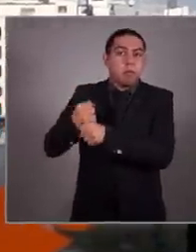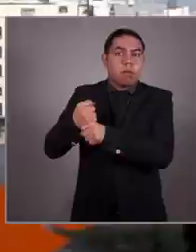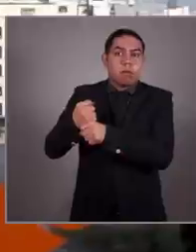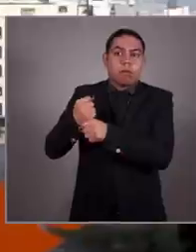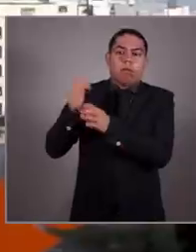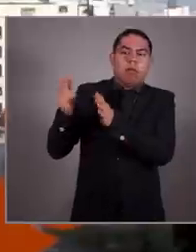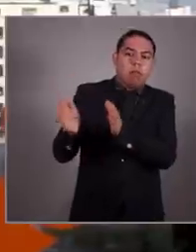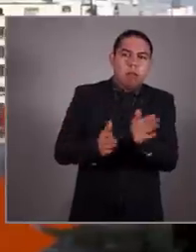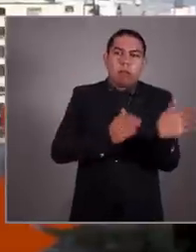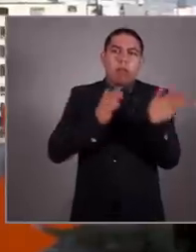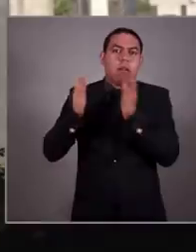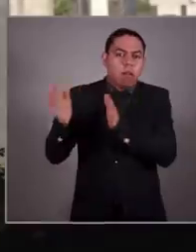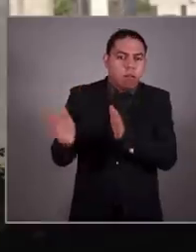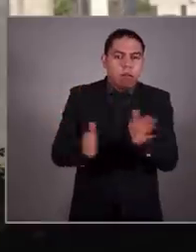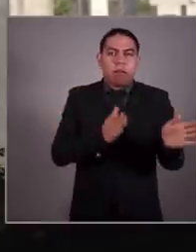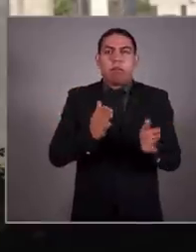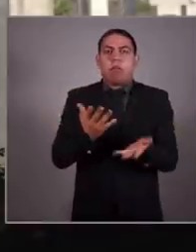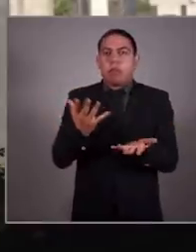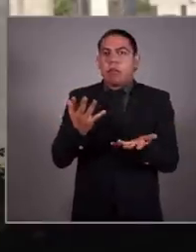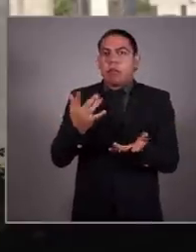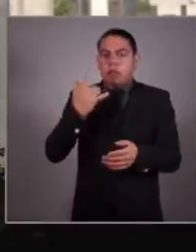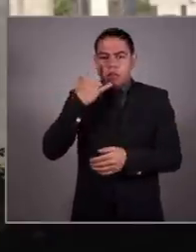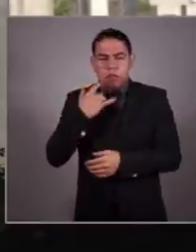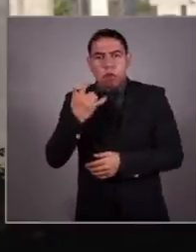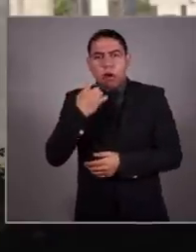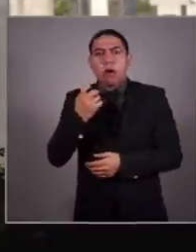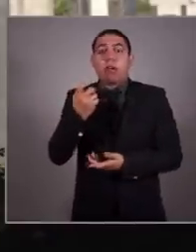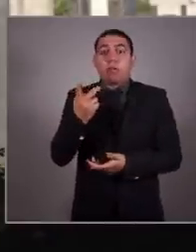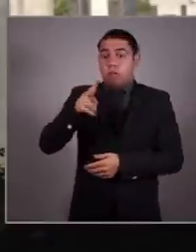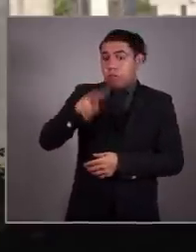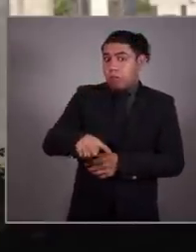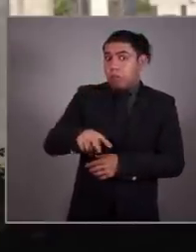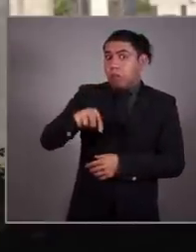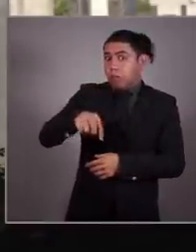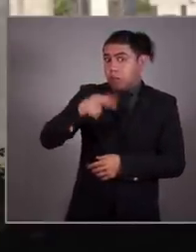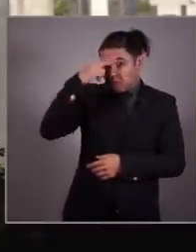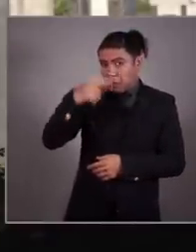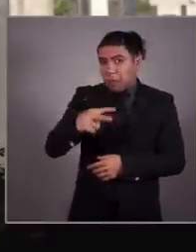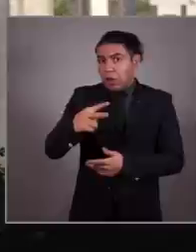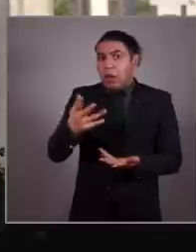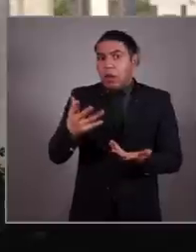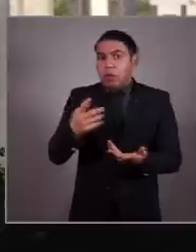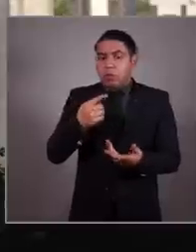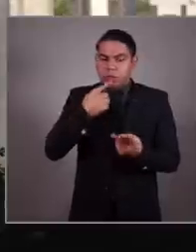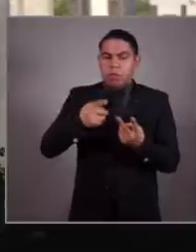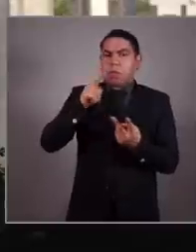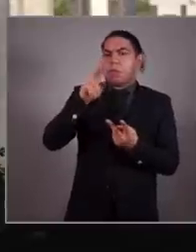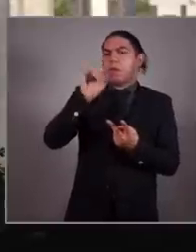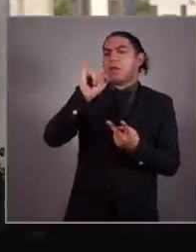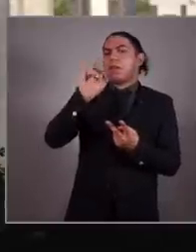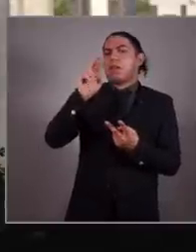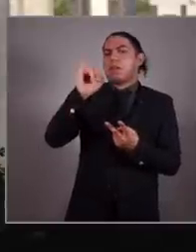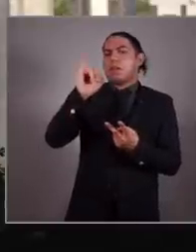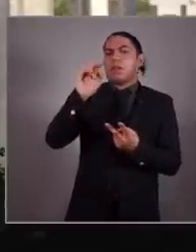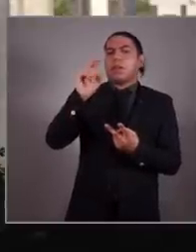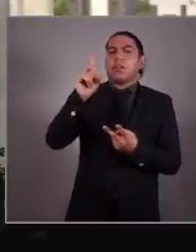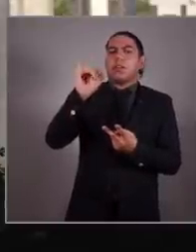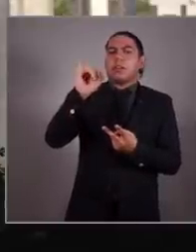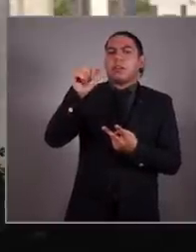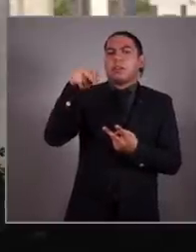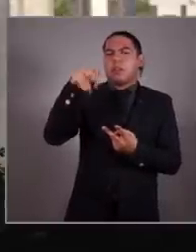esa lucha por las causas. Y la realidad que hoy tenemos en México es la que Viridiana Ríos describe